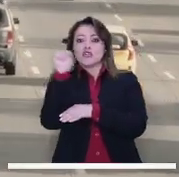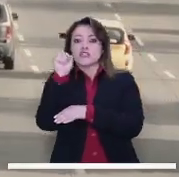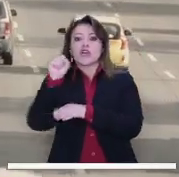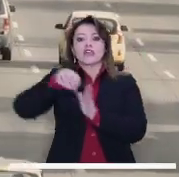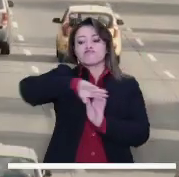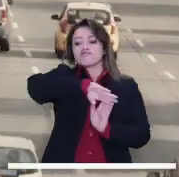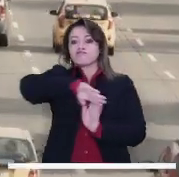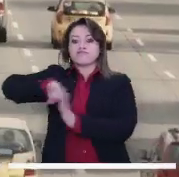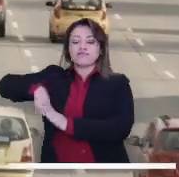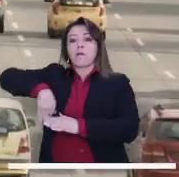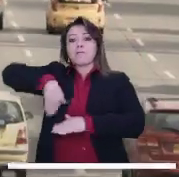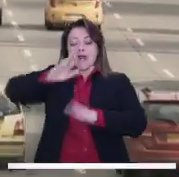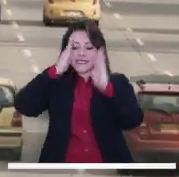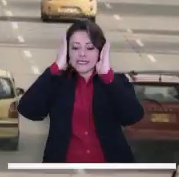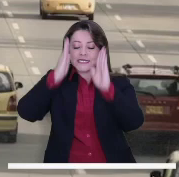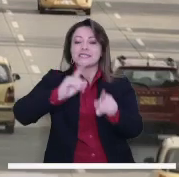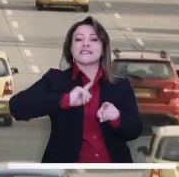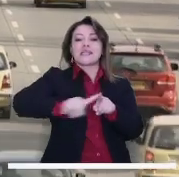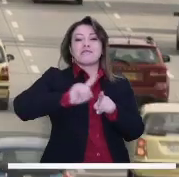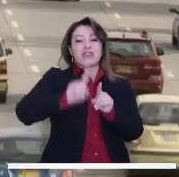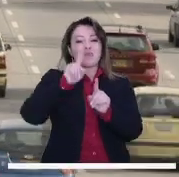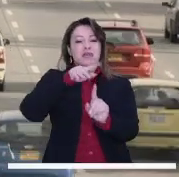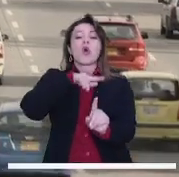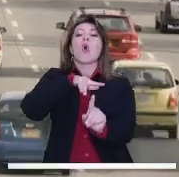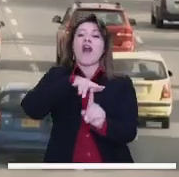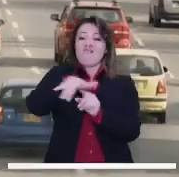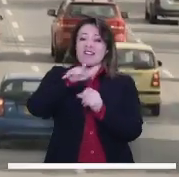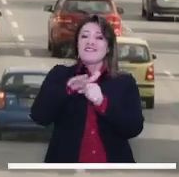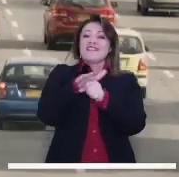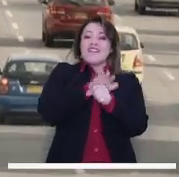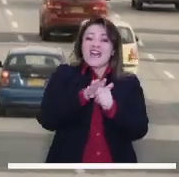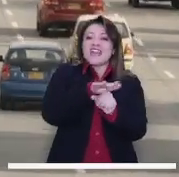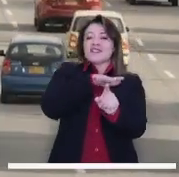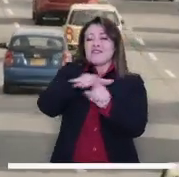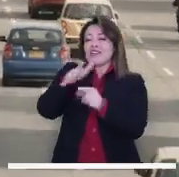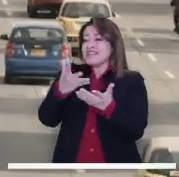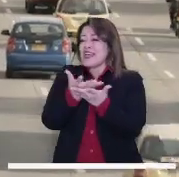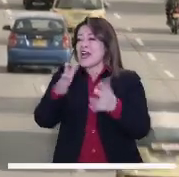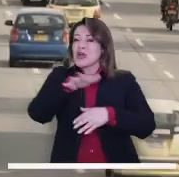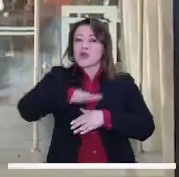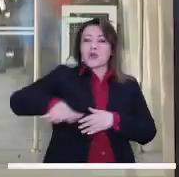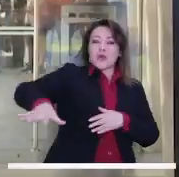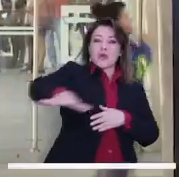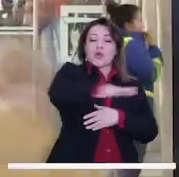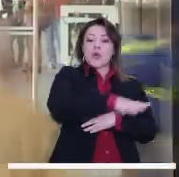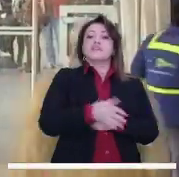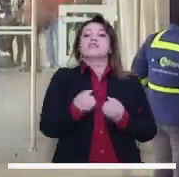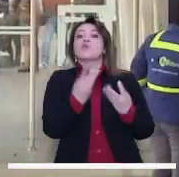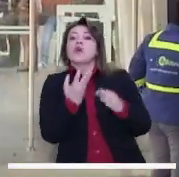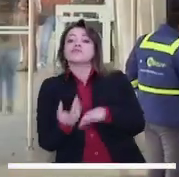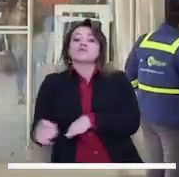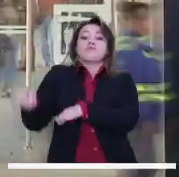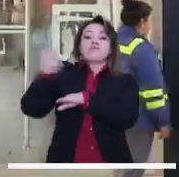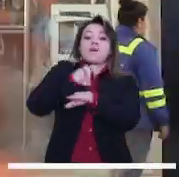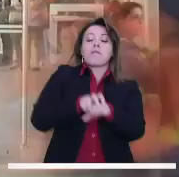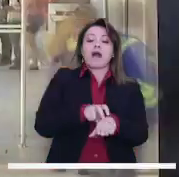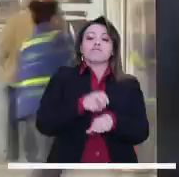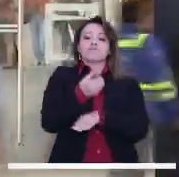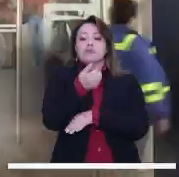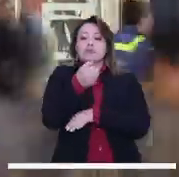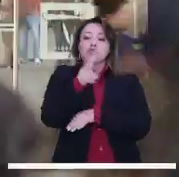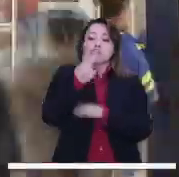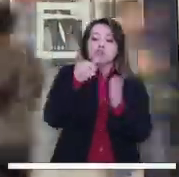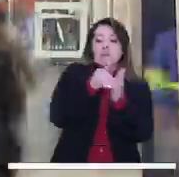de vehículos mixtos y bajando la movilidad que actualmente tiene capacidad de 12.000 a 8.000 pasajeros.